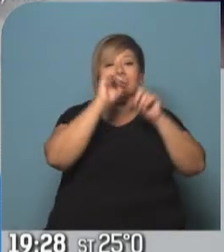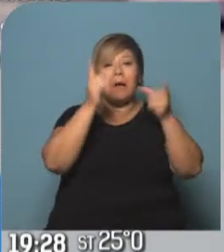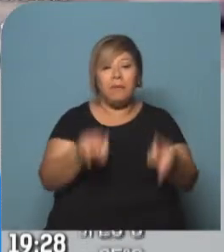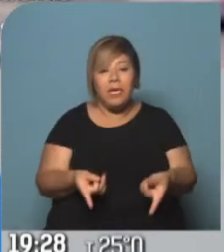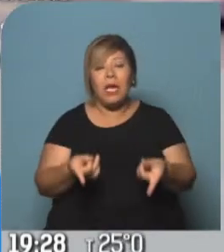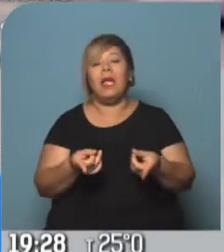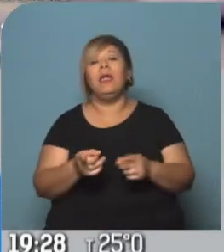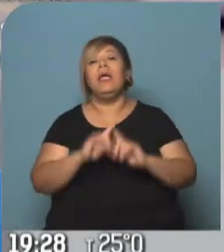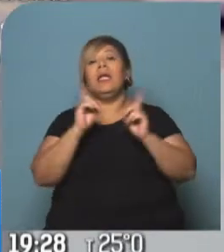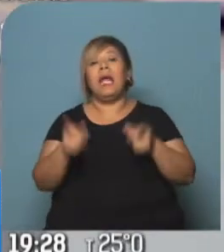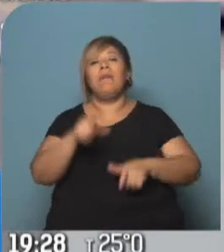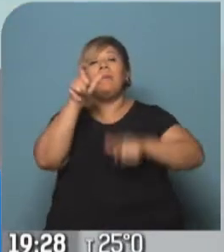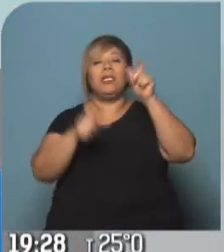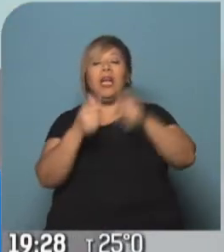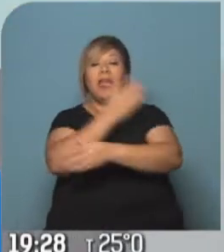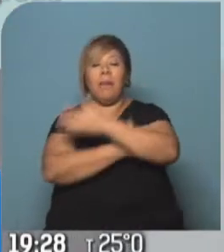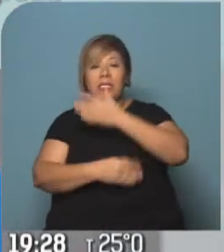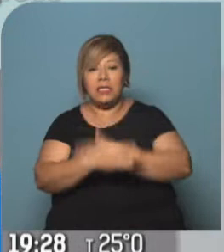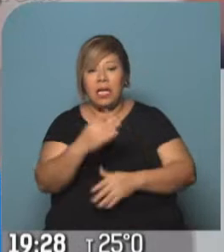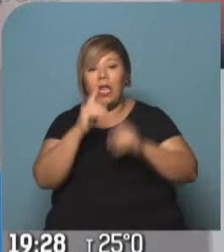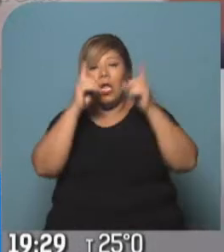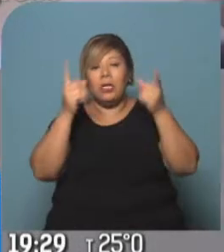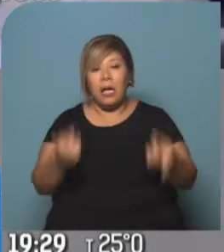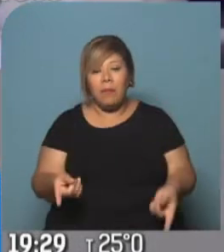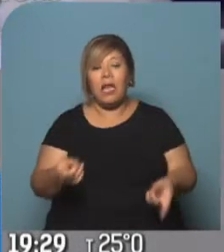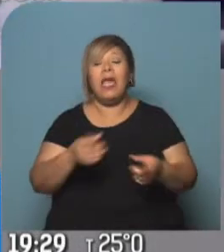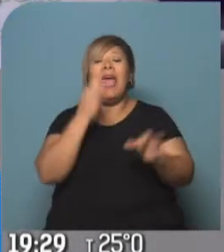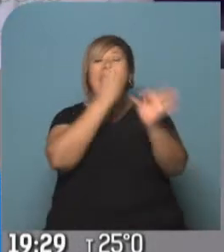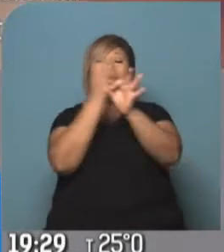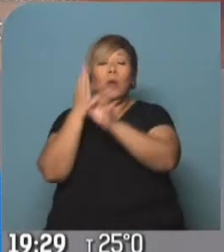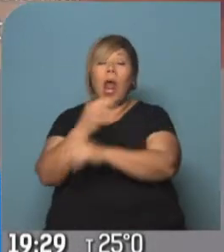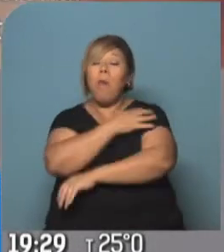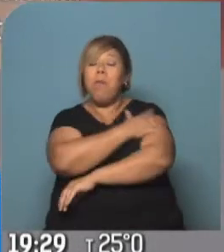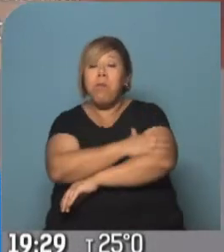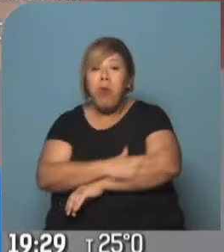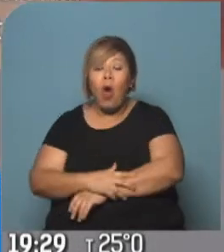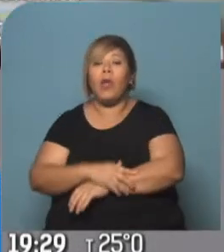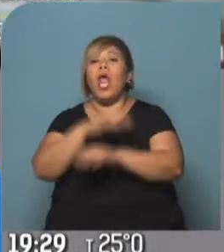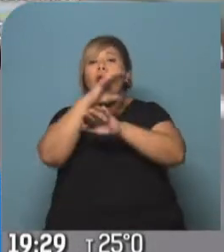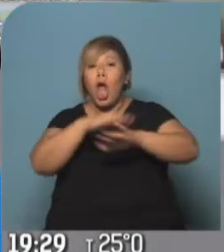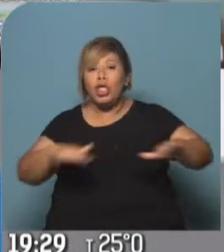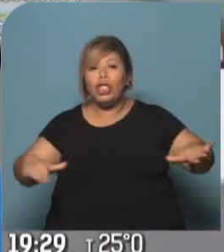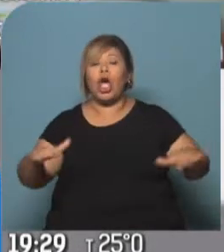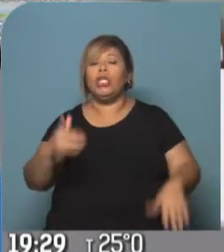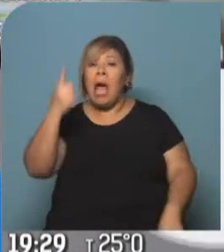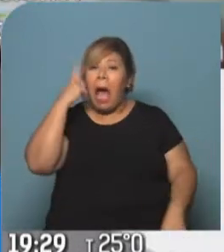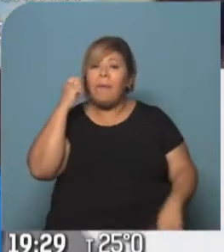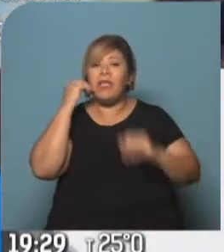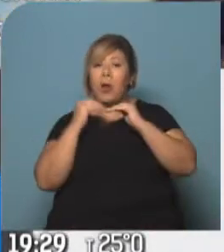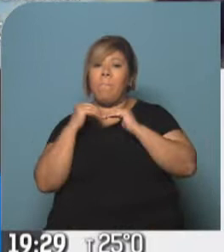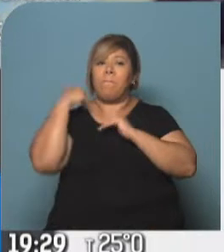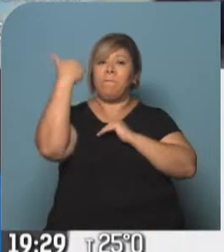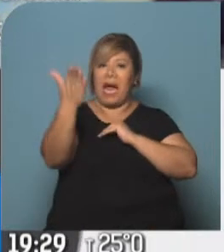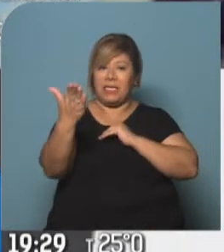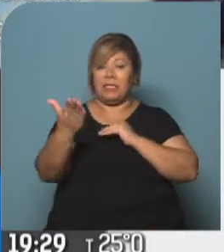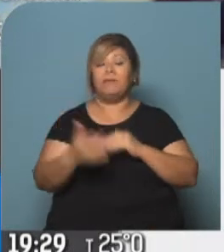.000 docentes capacitados, 800 escuelas de las más pobres del país que lograron mejorar los desempeños. Además, y creo